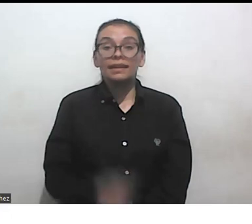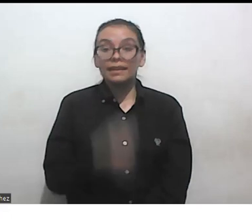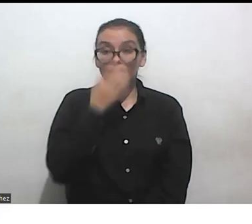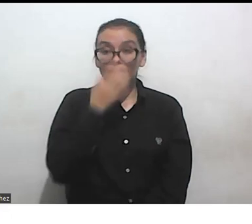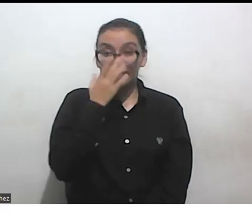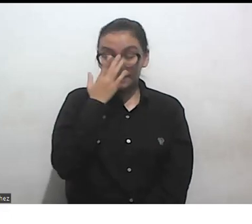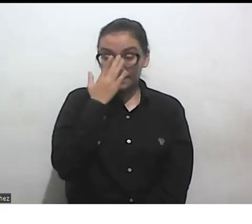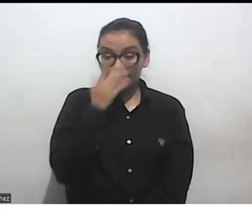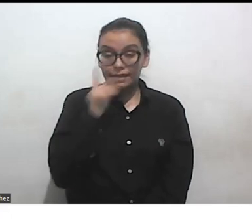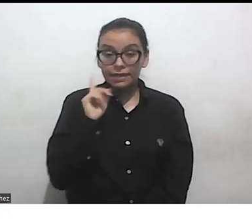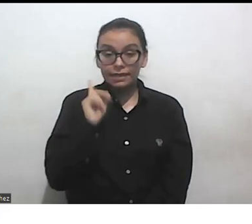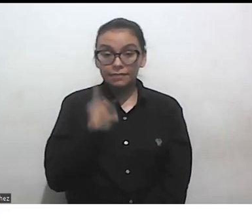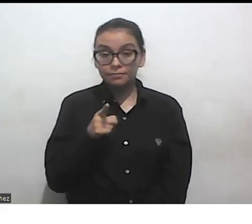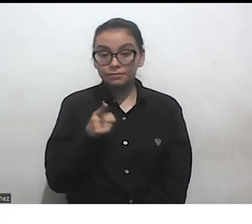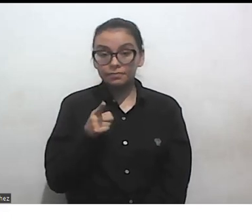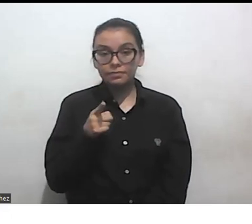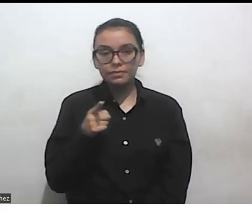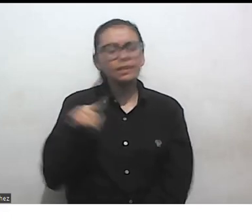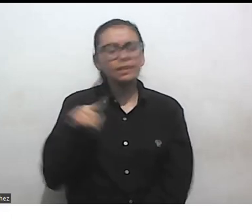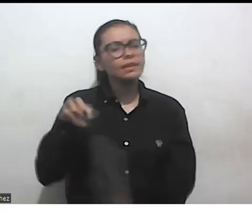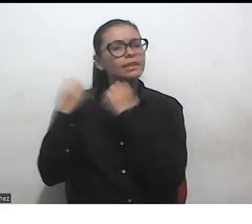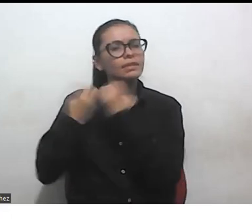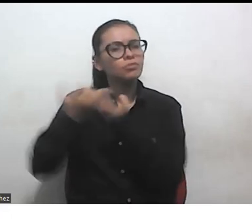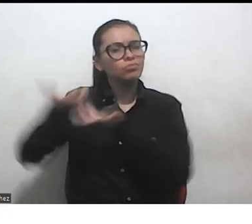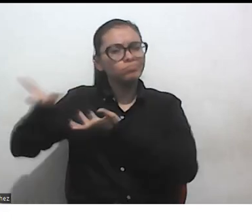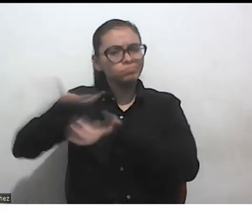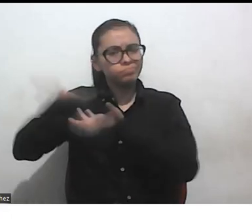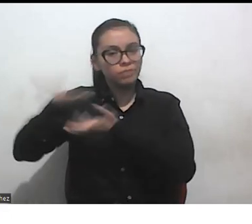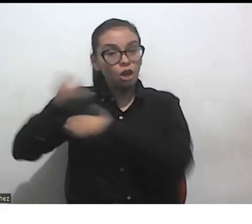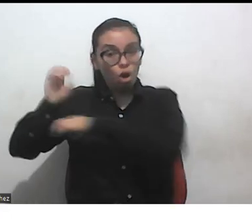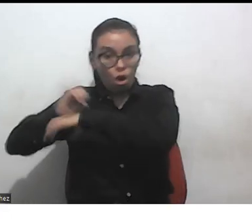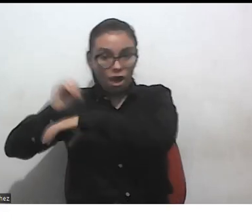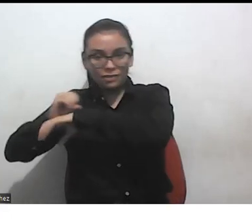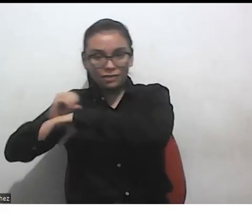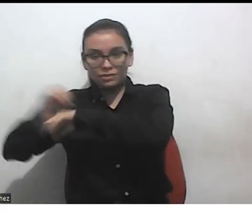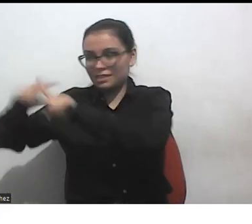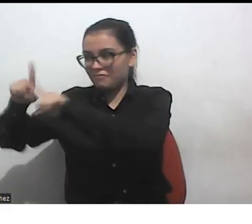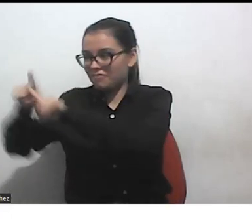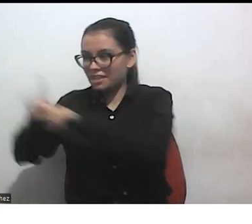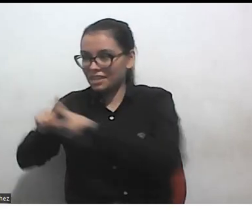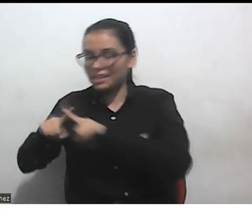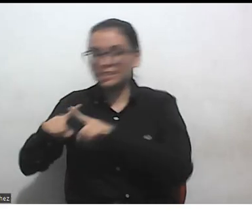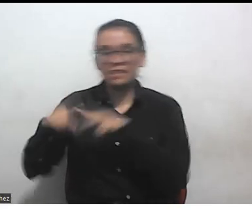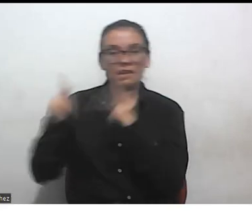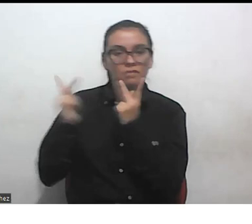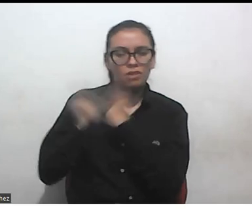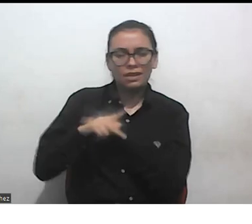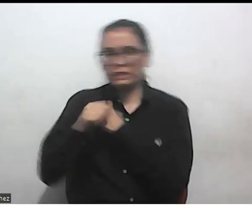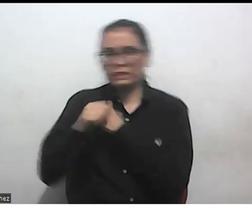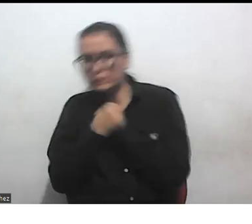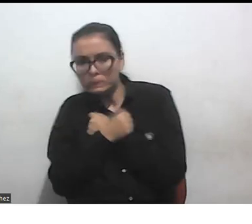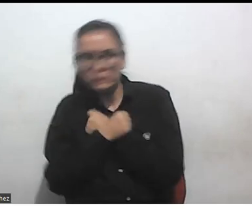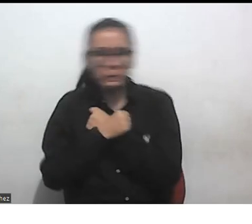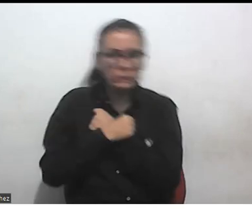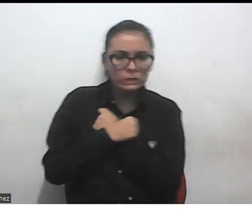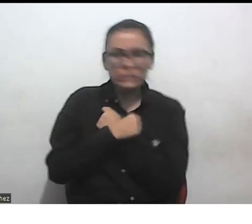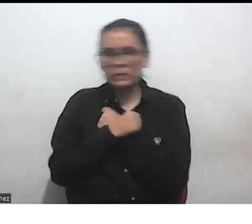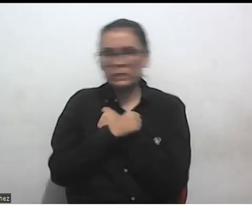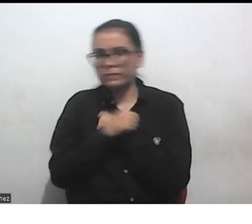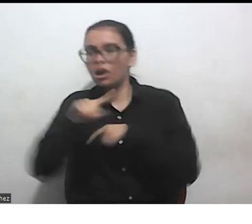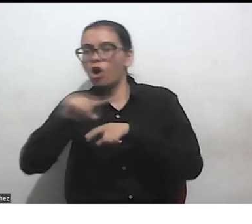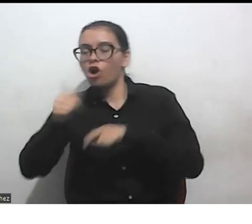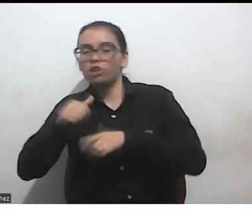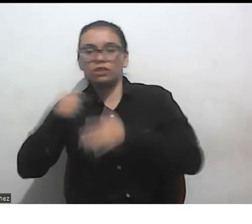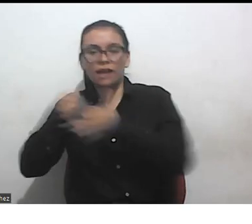y estábamos hablando somos una organización mixta hay personas sobrevivientes de violencia psiquiátrica hay personas que se identifican como activistas